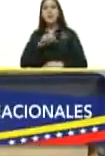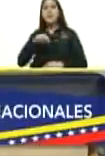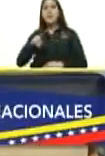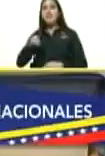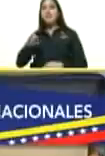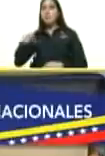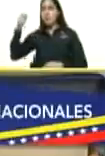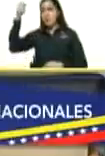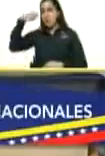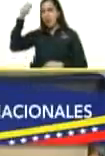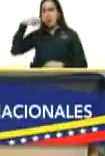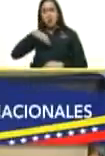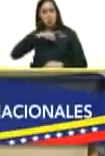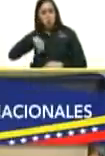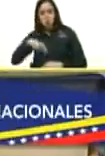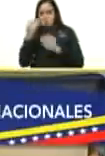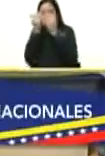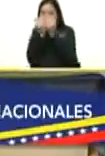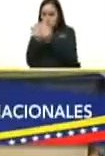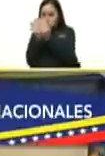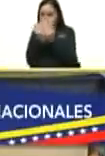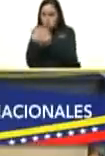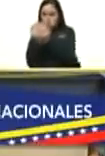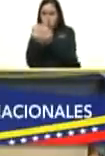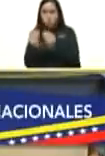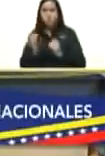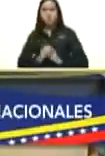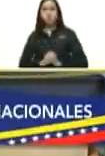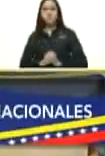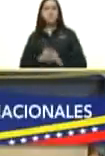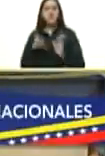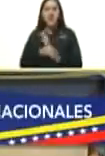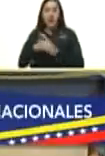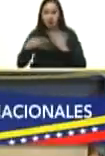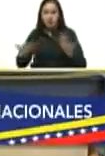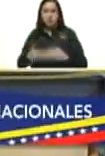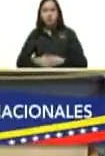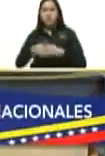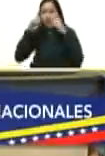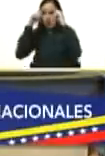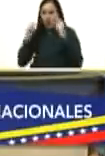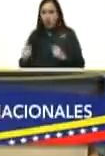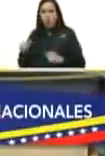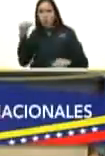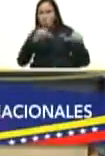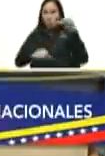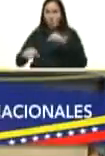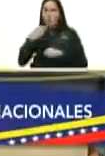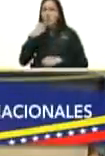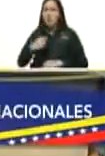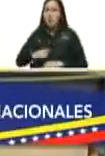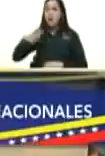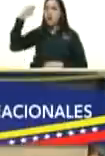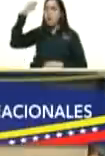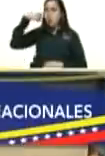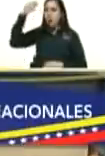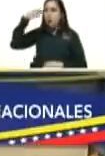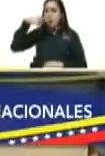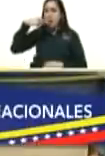estudiamos el Rendecivir nuestros científicos y médicos nos dijeron esta medicina